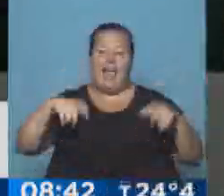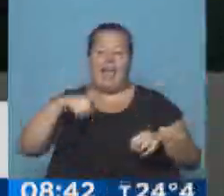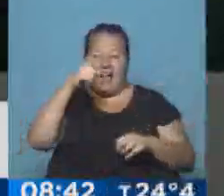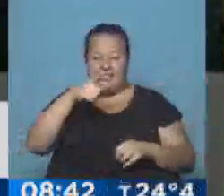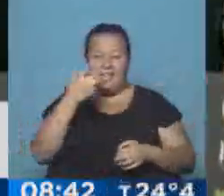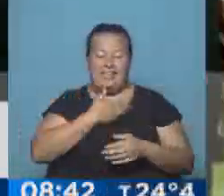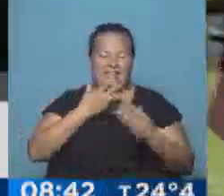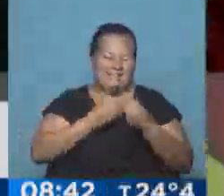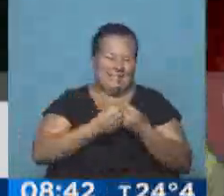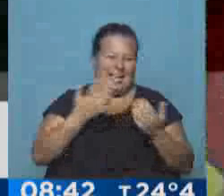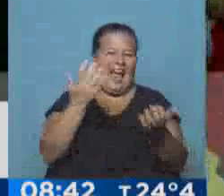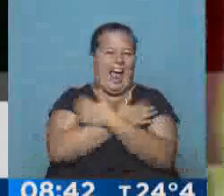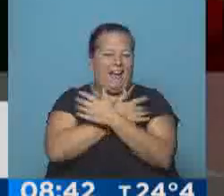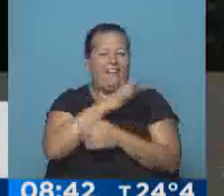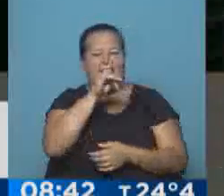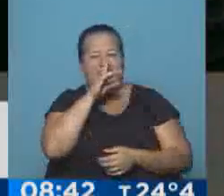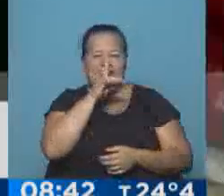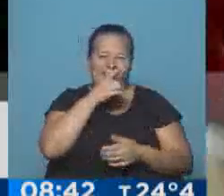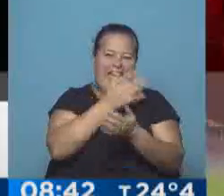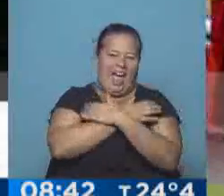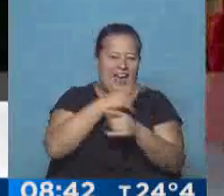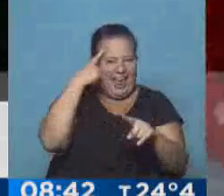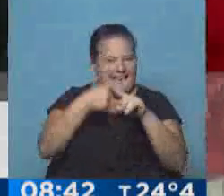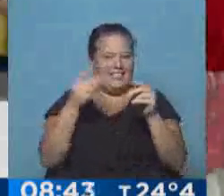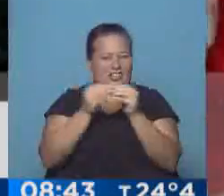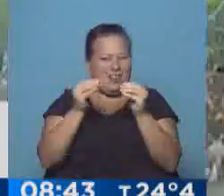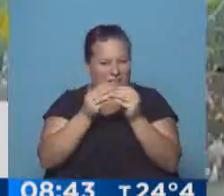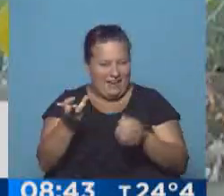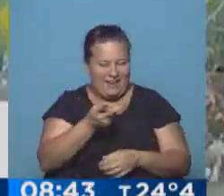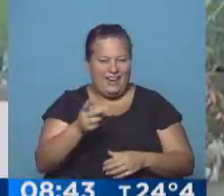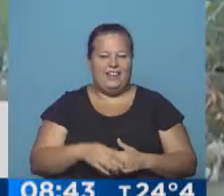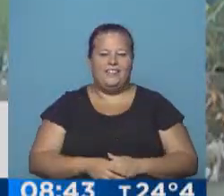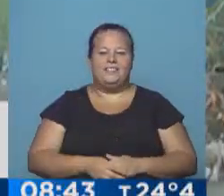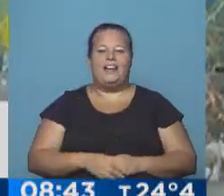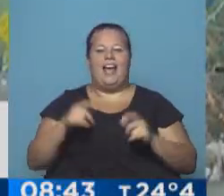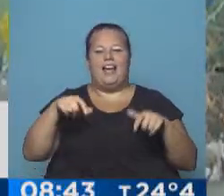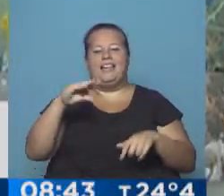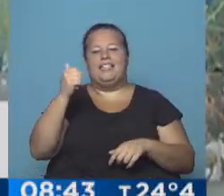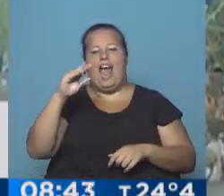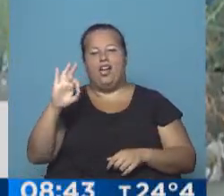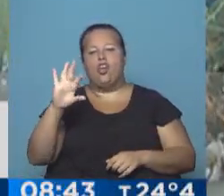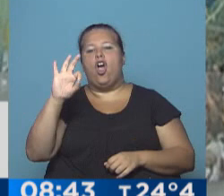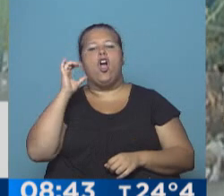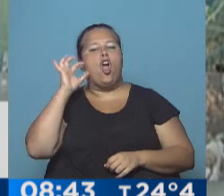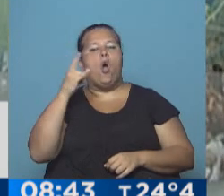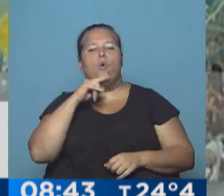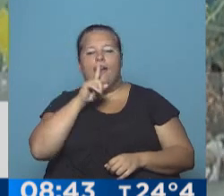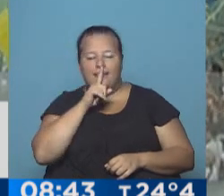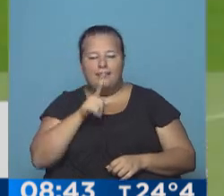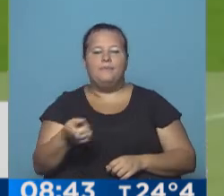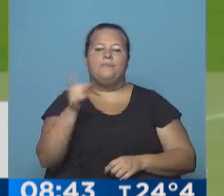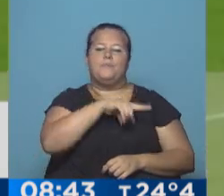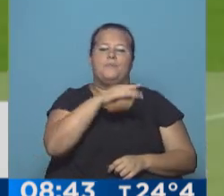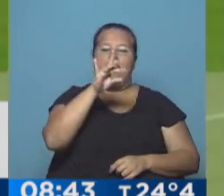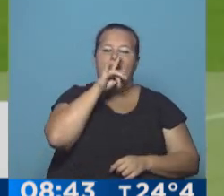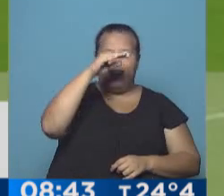explotaba. Abrazo de técnicos, abrazo de excompañeros entre el chacho Coudet y